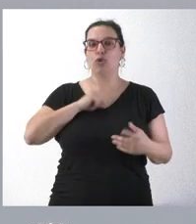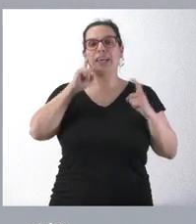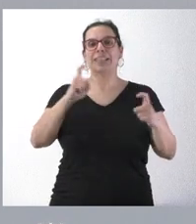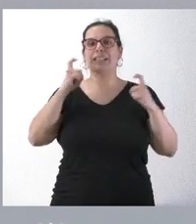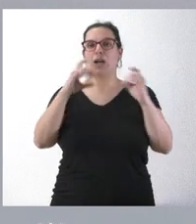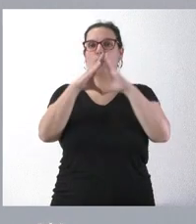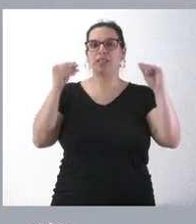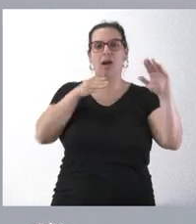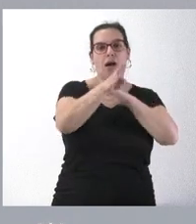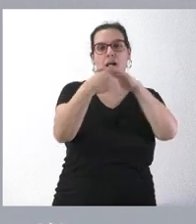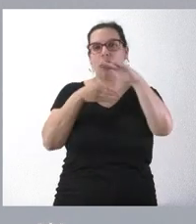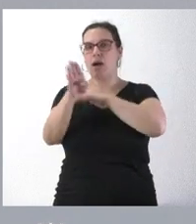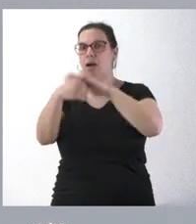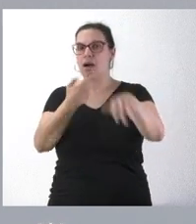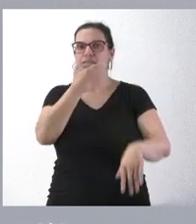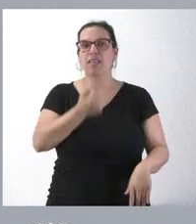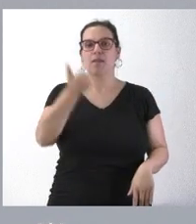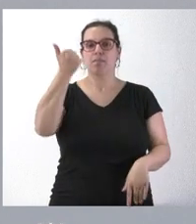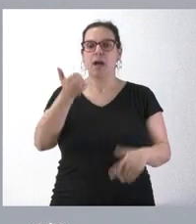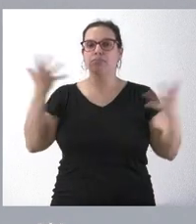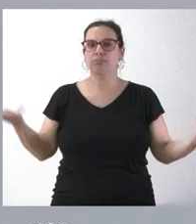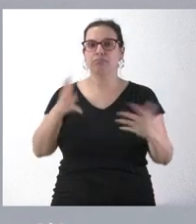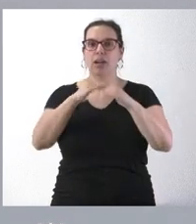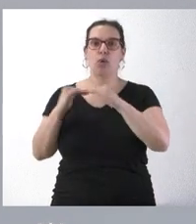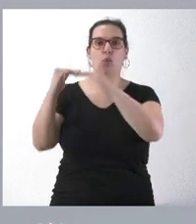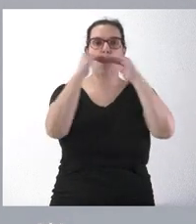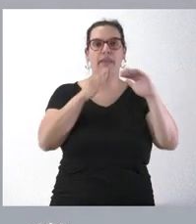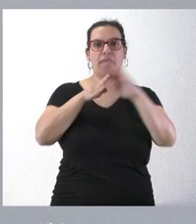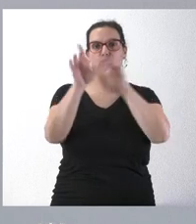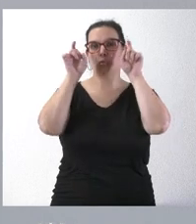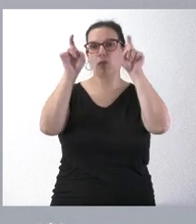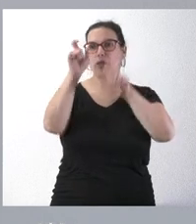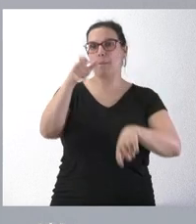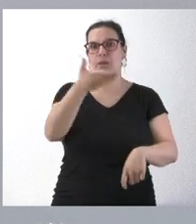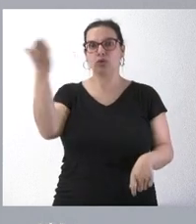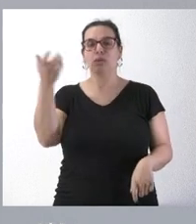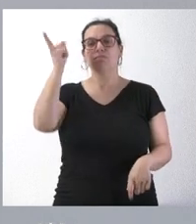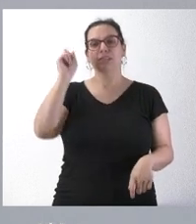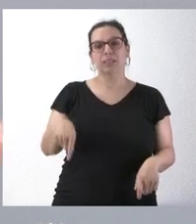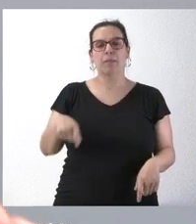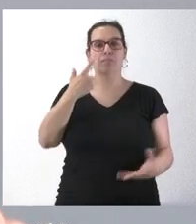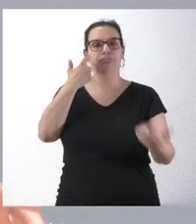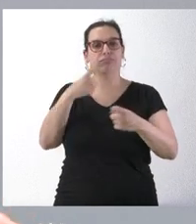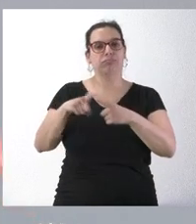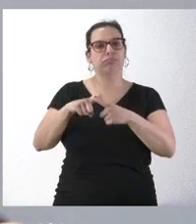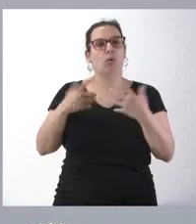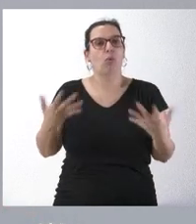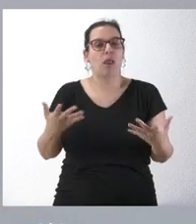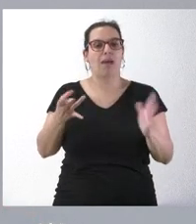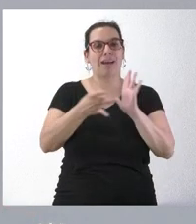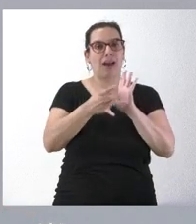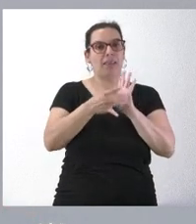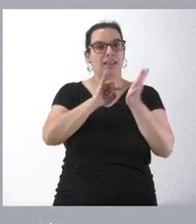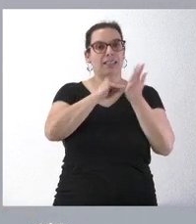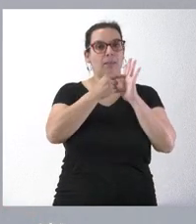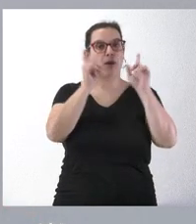accesibles, de favorecer la igualdad en el acceso a la educación por parte de los ciudadanos y caracterizarnos no solamente por la calidad en el